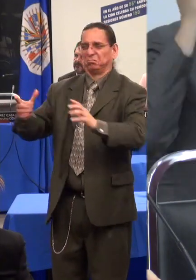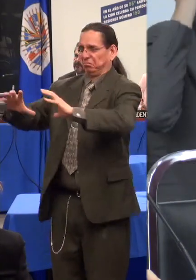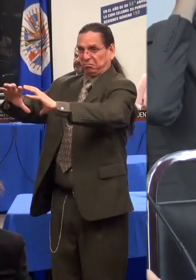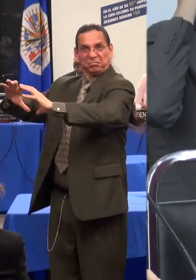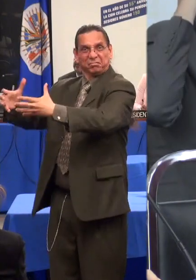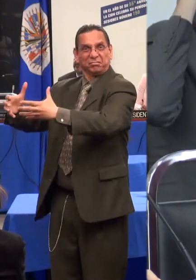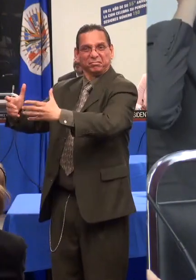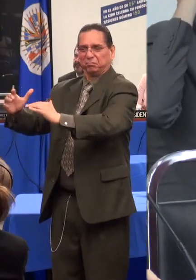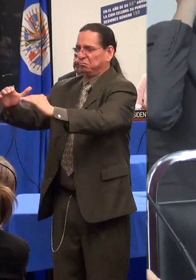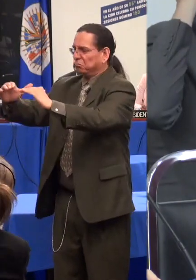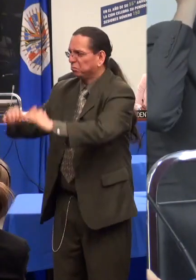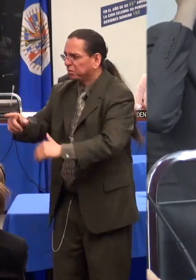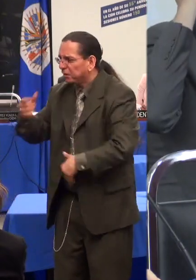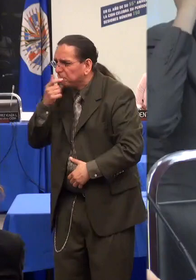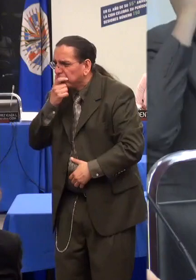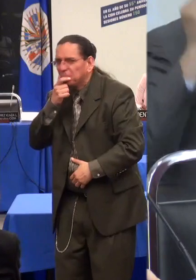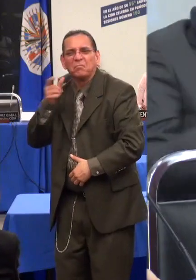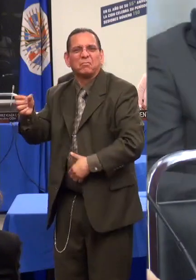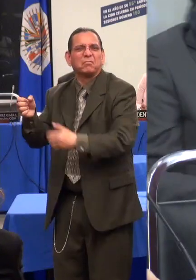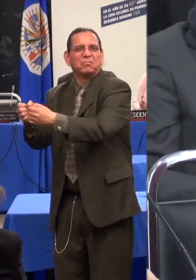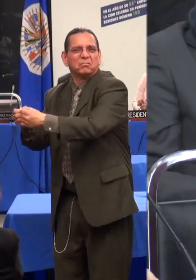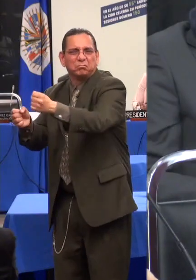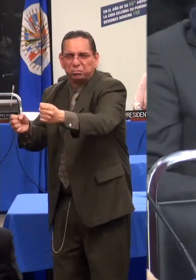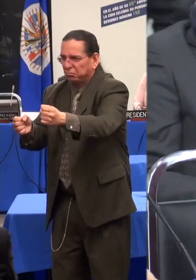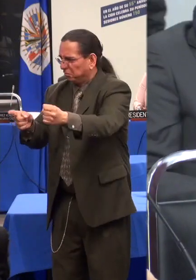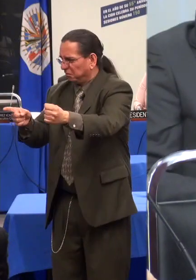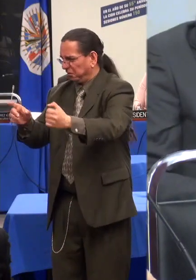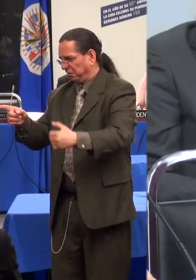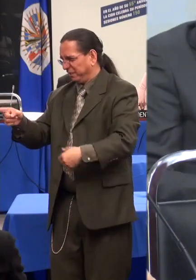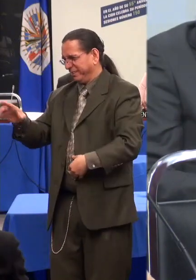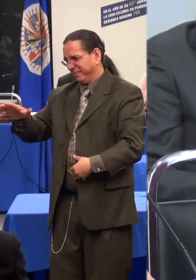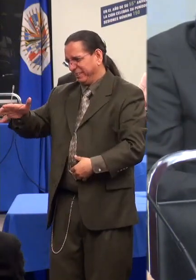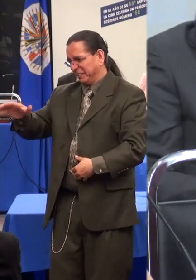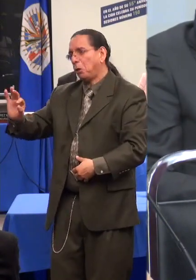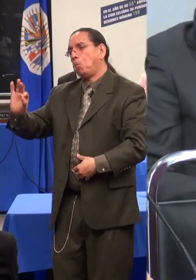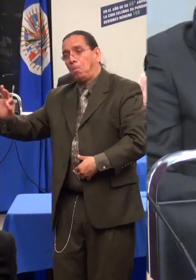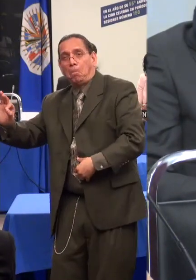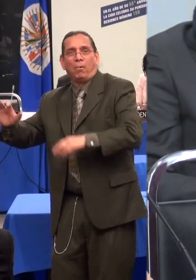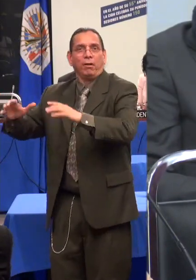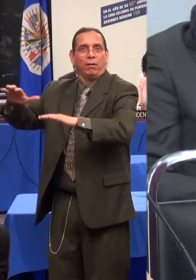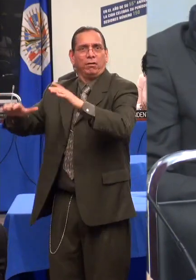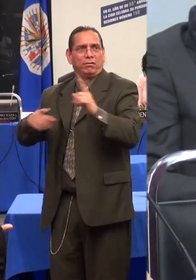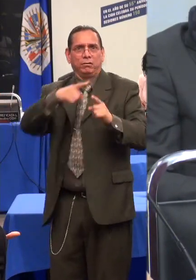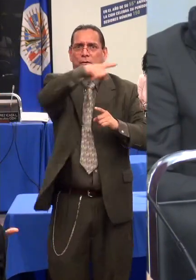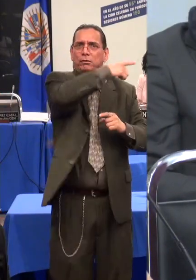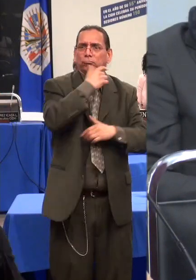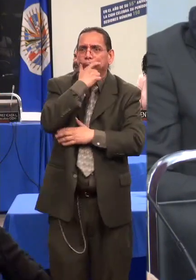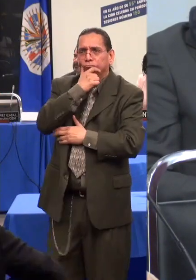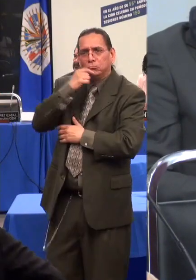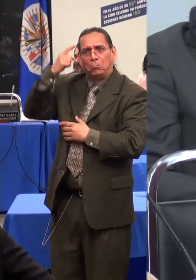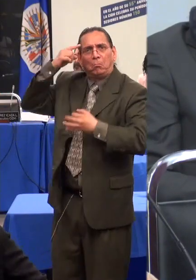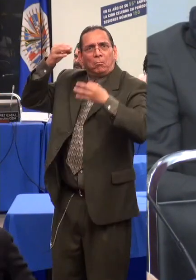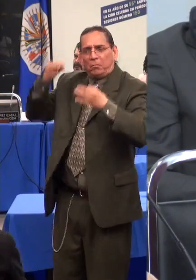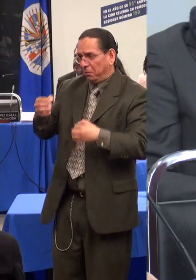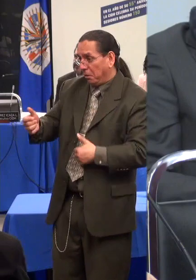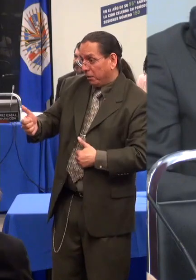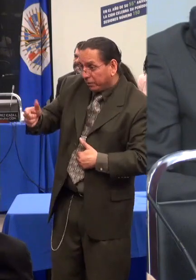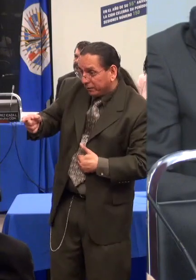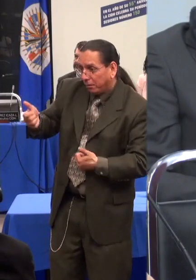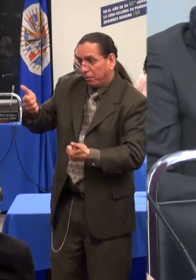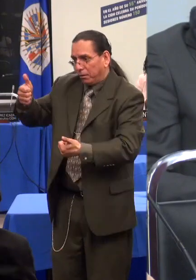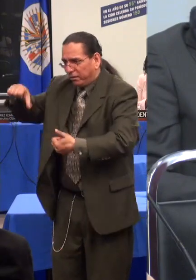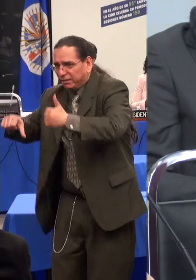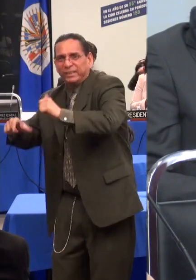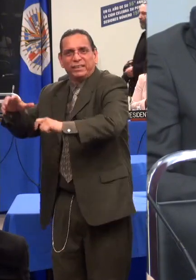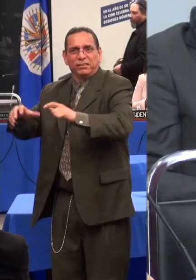salud y si cuentan como personas como discapacidad para la aplicación de beneficios tributarios. Sin embargo, hoy el Estado colombiano